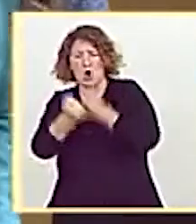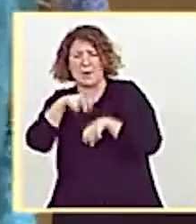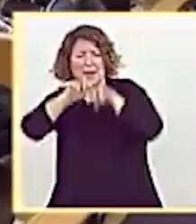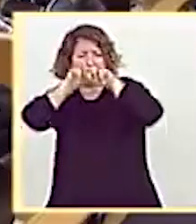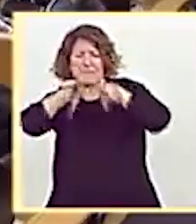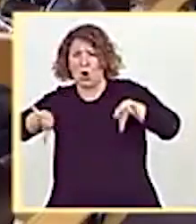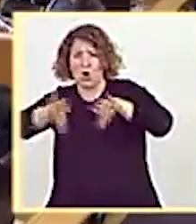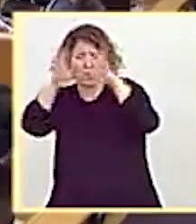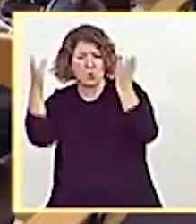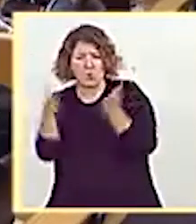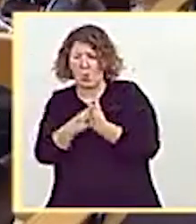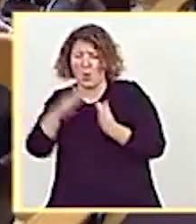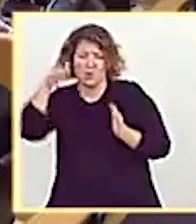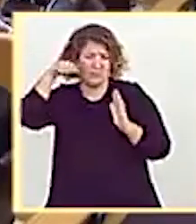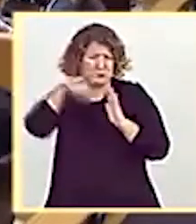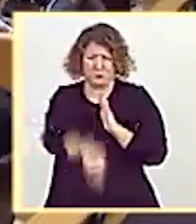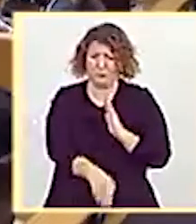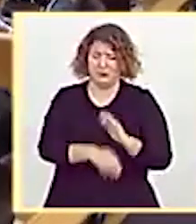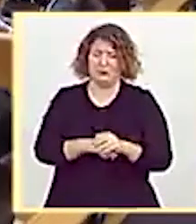Gracias, señoría.